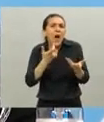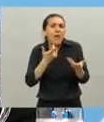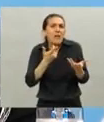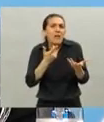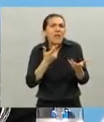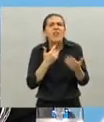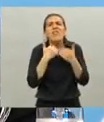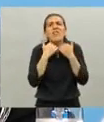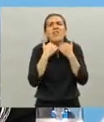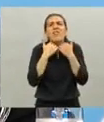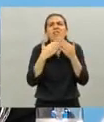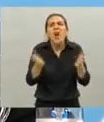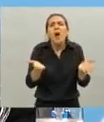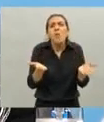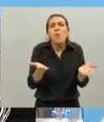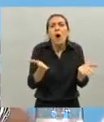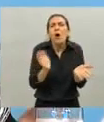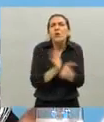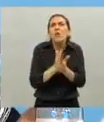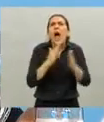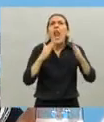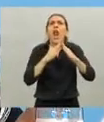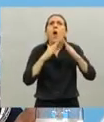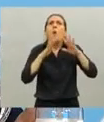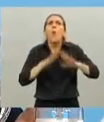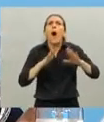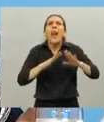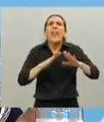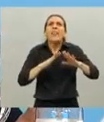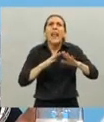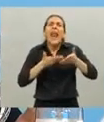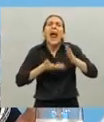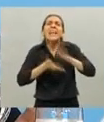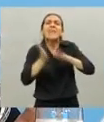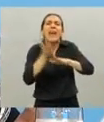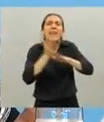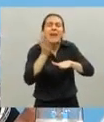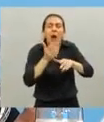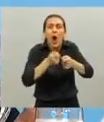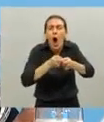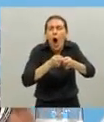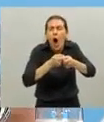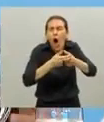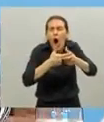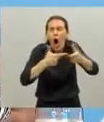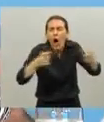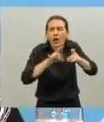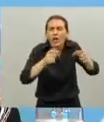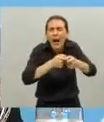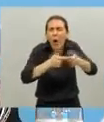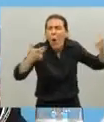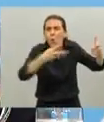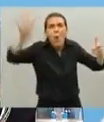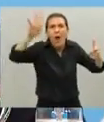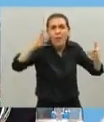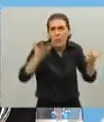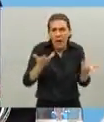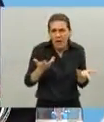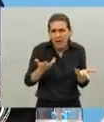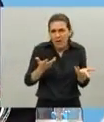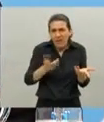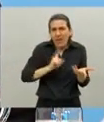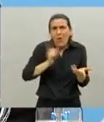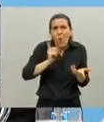¿qué me importa cuánto mide la cuarentena si en dos semanas quintuplicamos el número de contagios? ¿qué me importa? ese es un cálculo